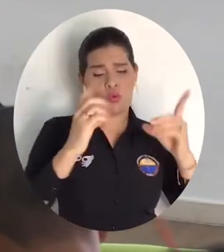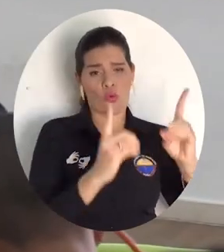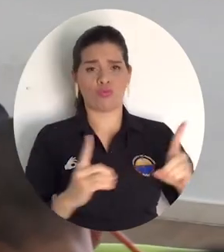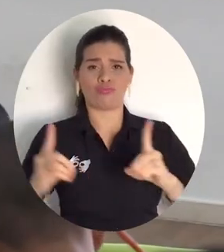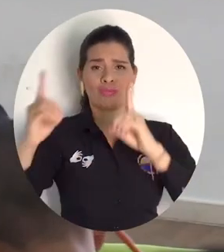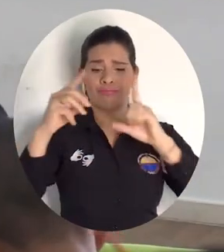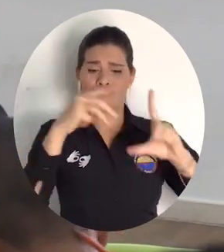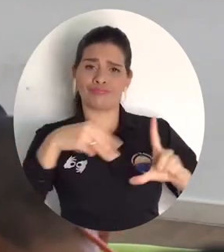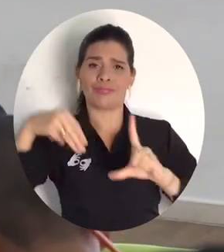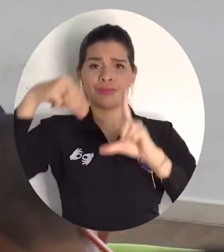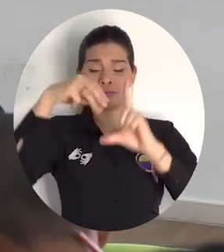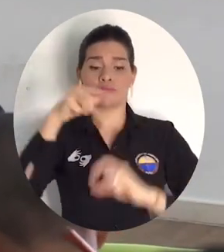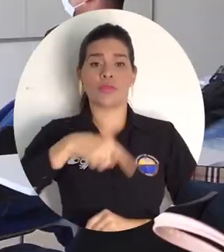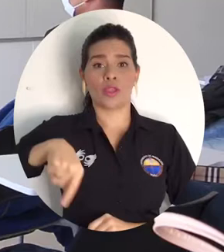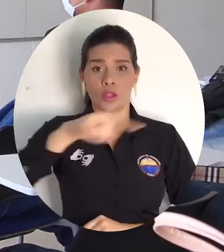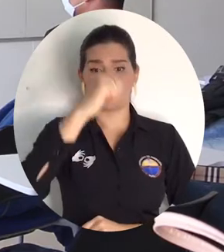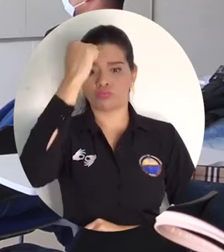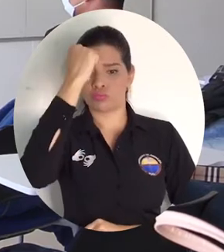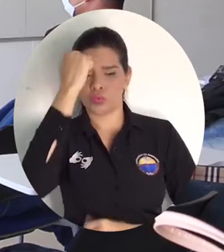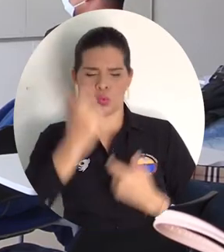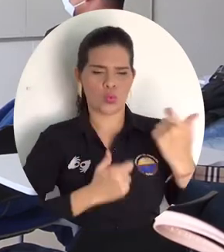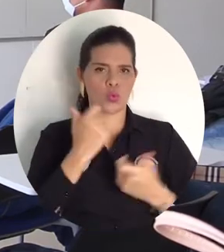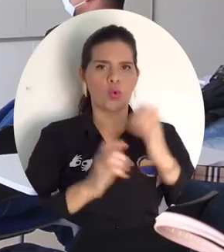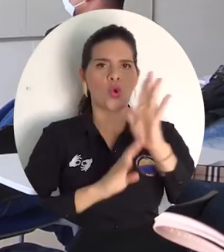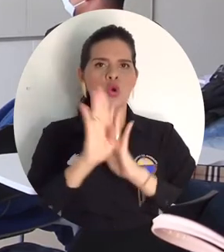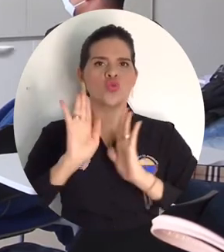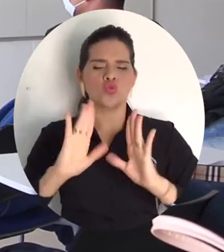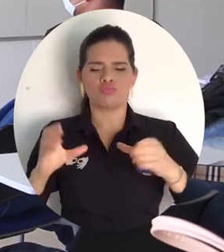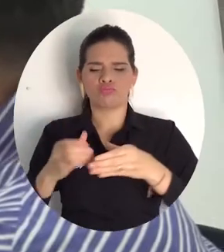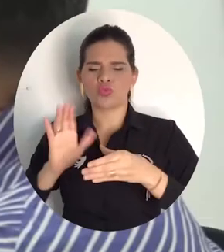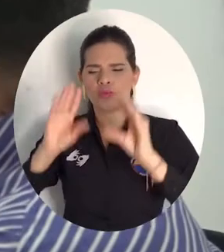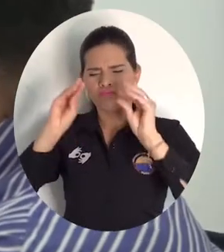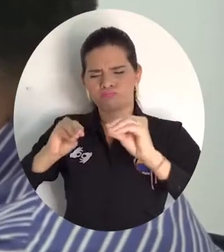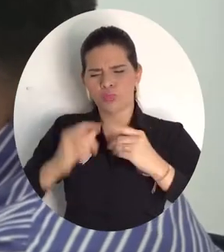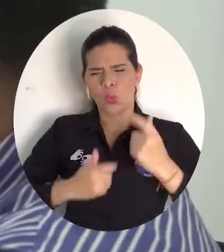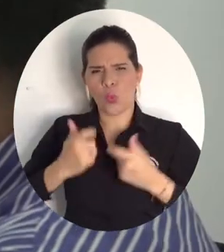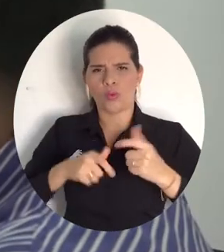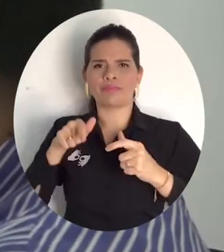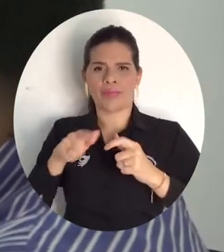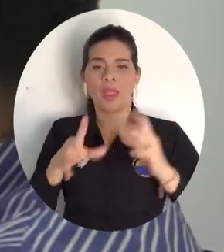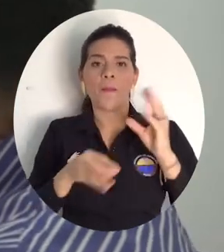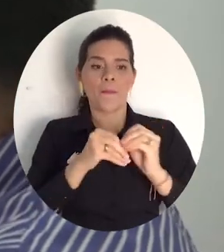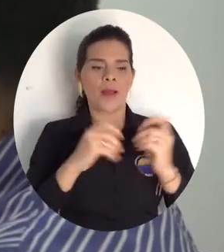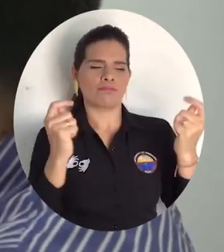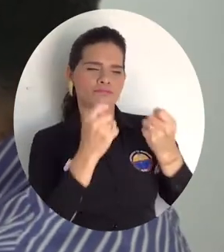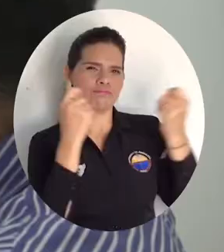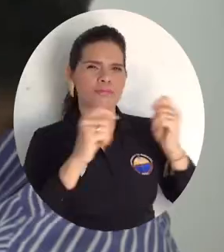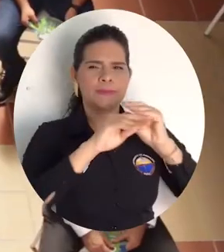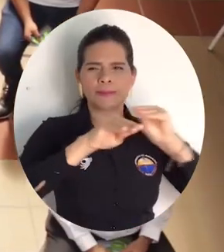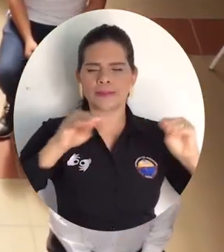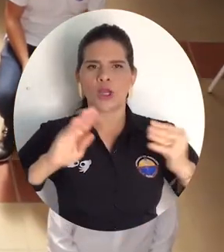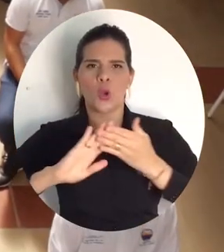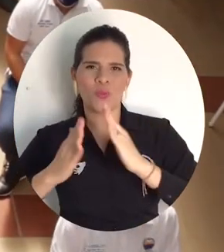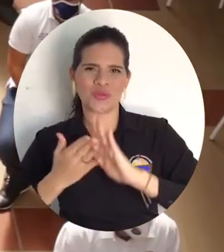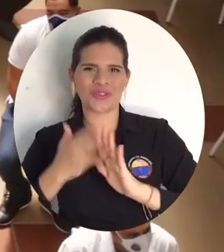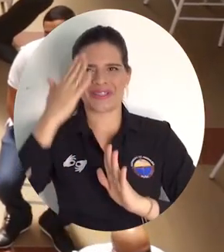de doctorado y maestría, el impulso en el área de desarrollo profesoral a través del programa de formación avanzada, las políticas de promoción